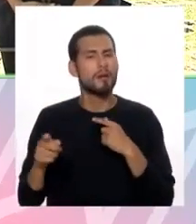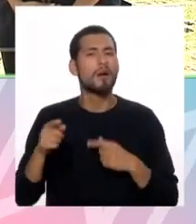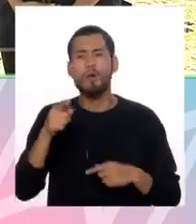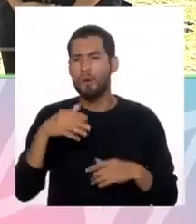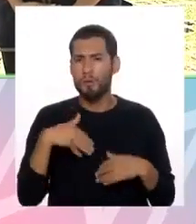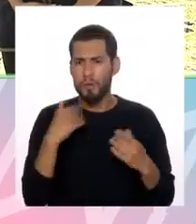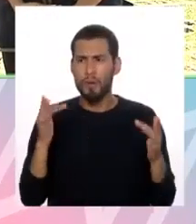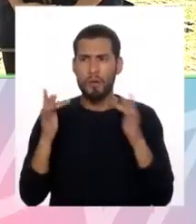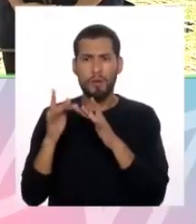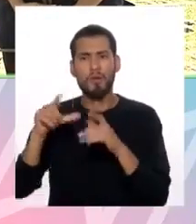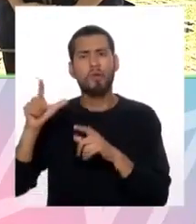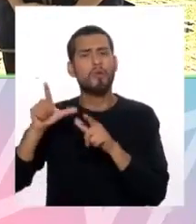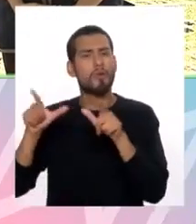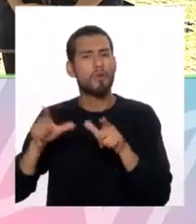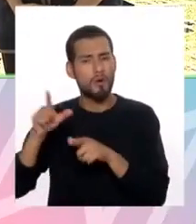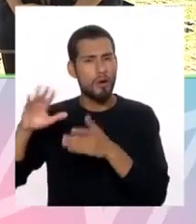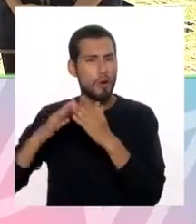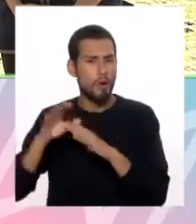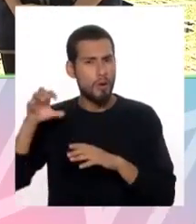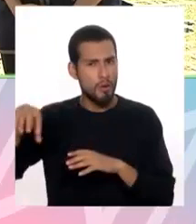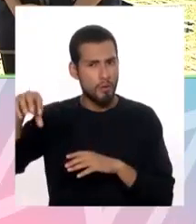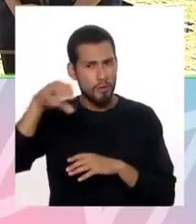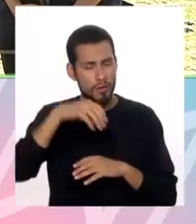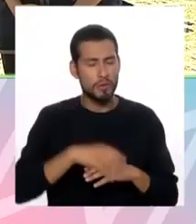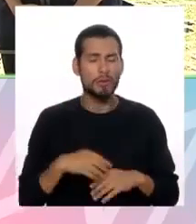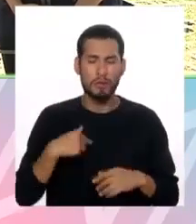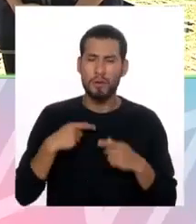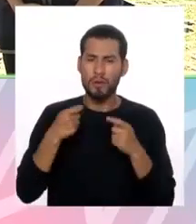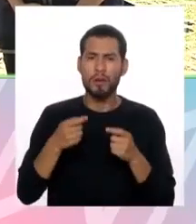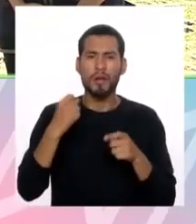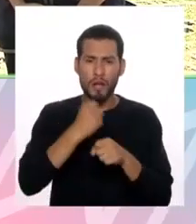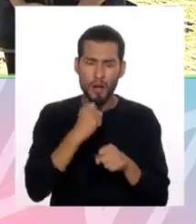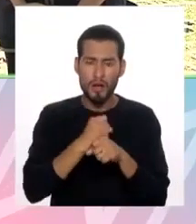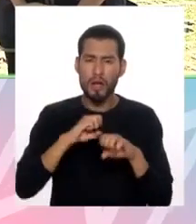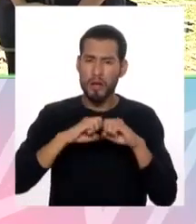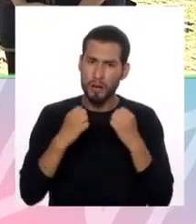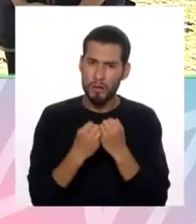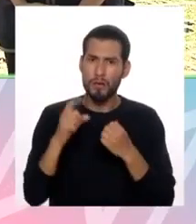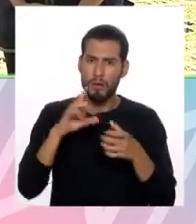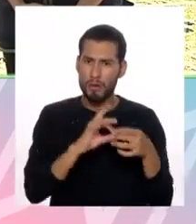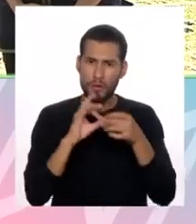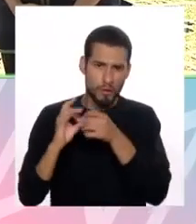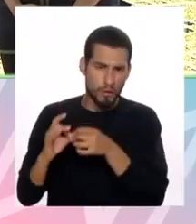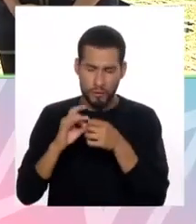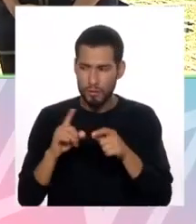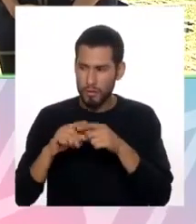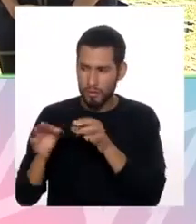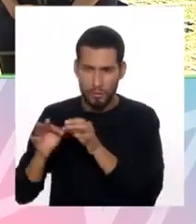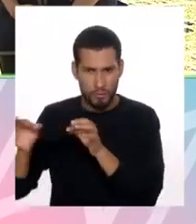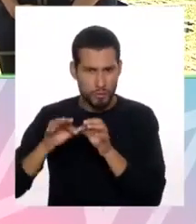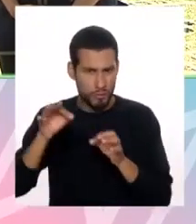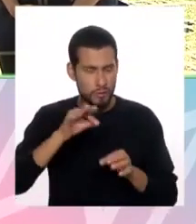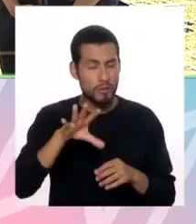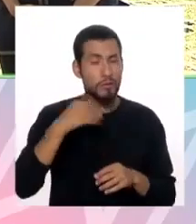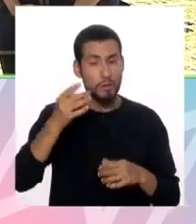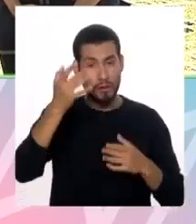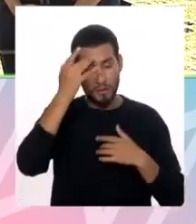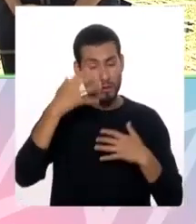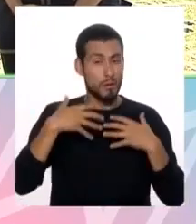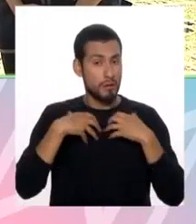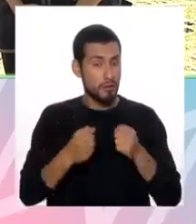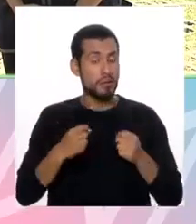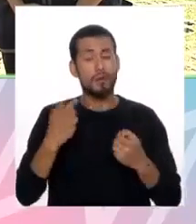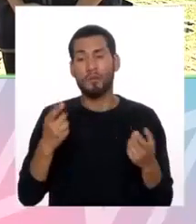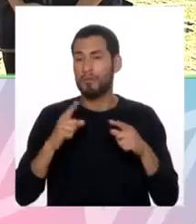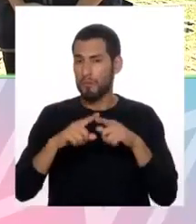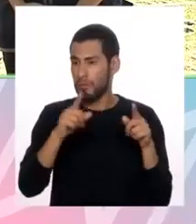puede acercarse a su comunidad. Por eso yo insistía mucho con el trabajo en equipo que tiene que ver con los territorios, porque la enfermedad y la salud